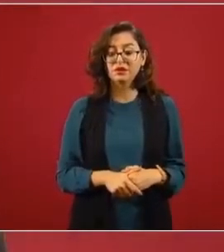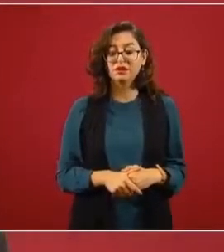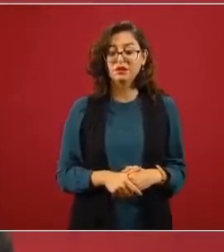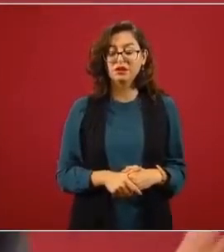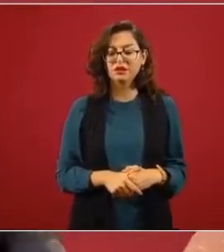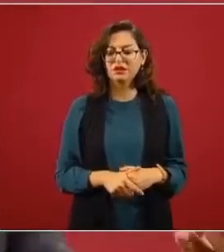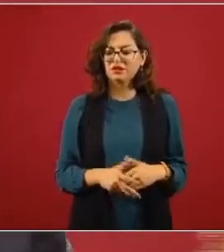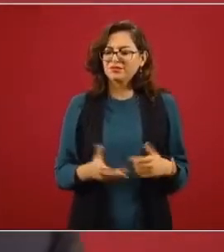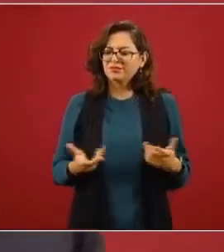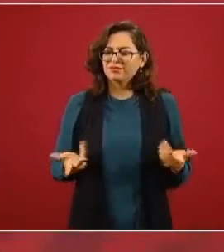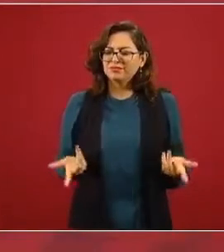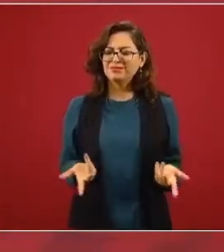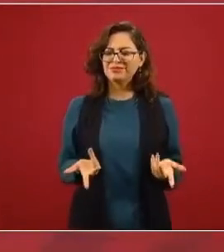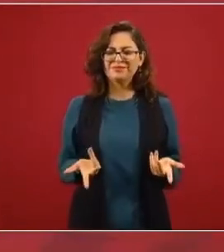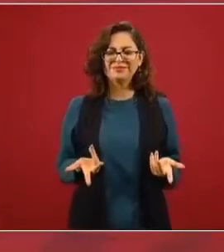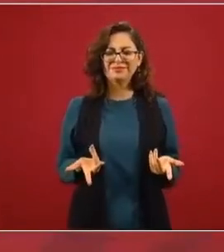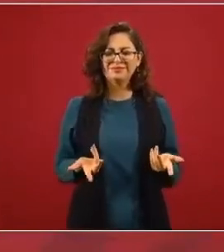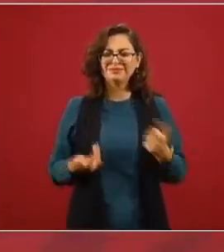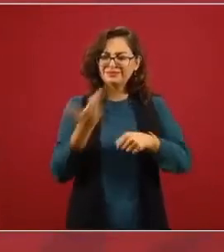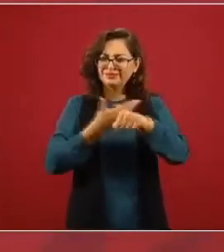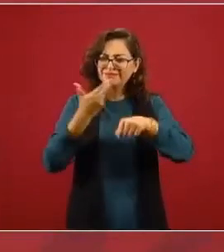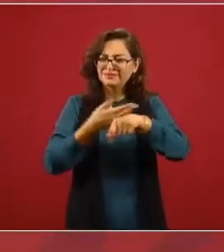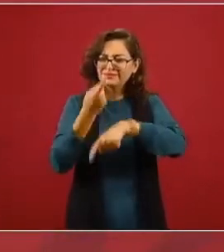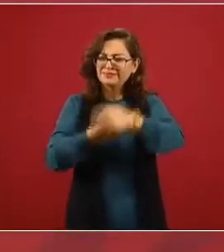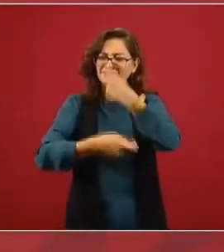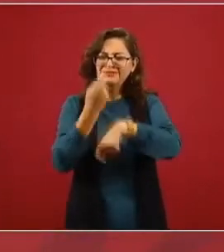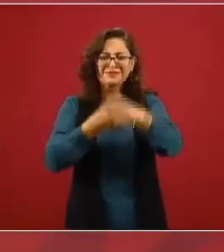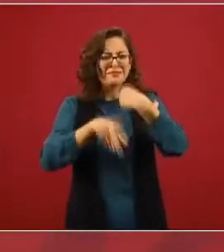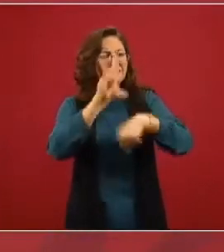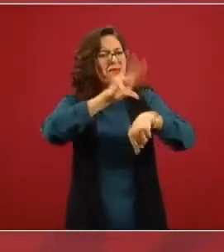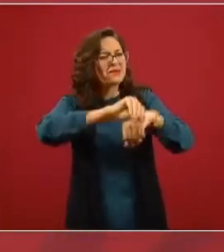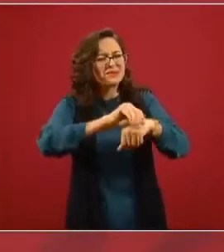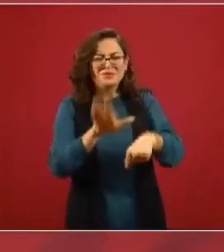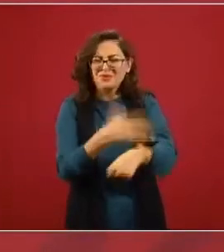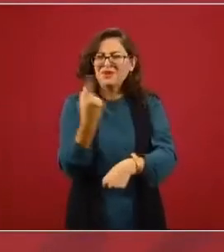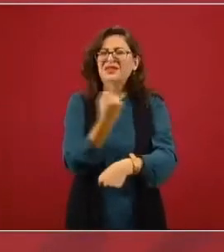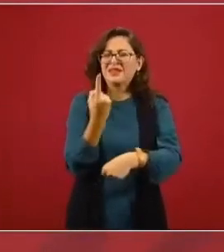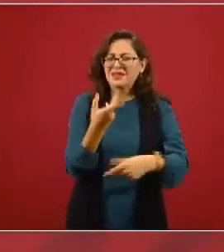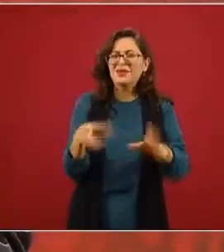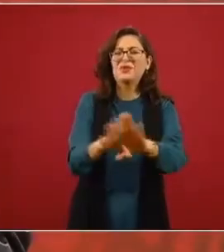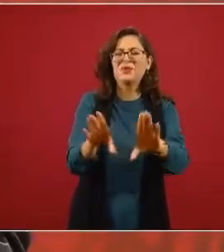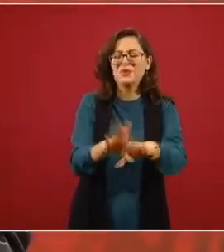Entonces, ¿quién da los permisos? ¿Cómo se dan esos permisos?